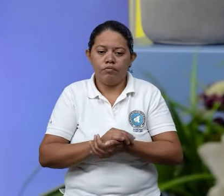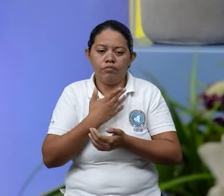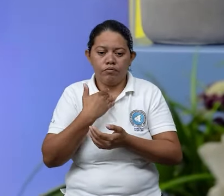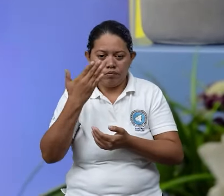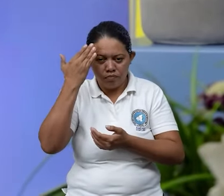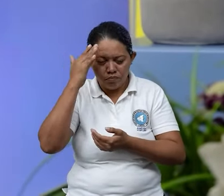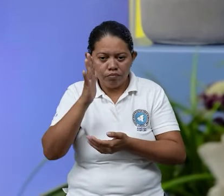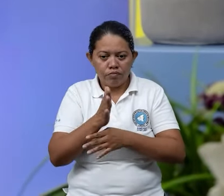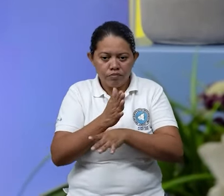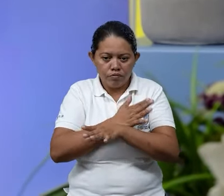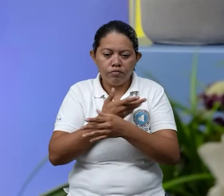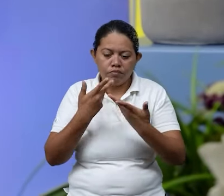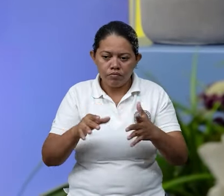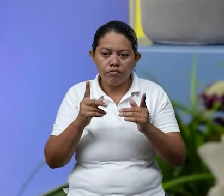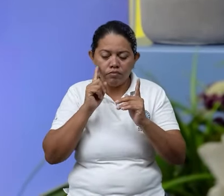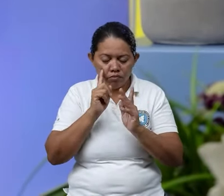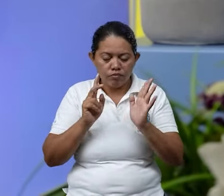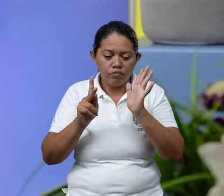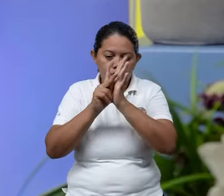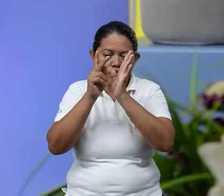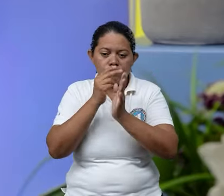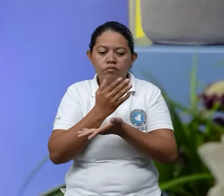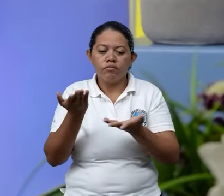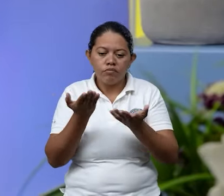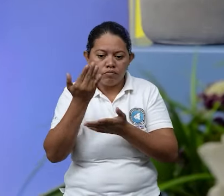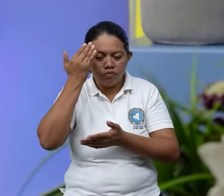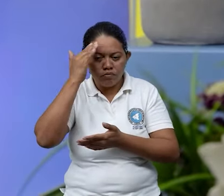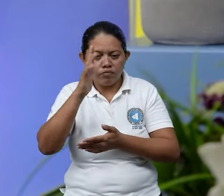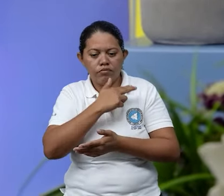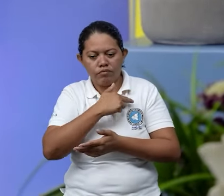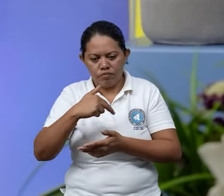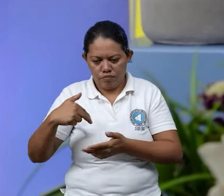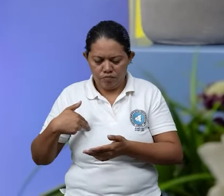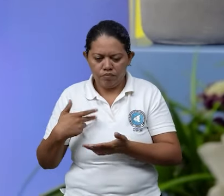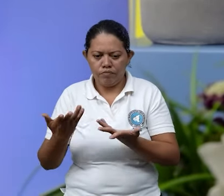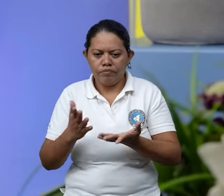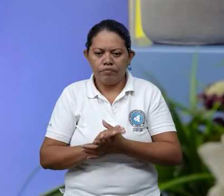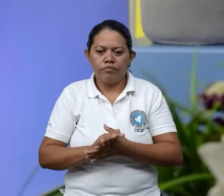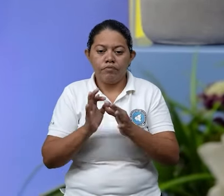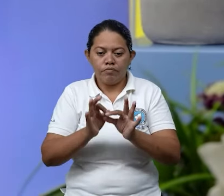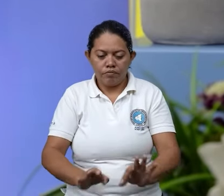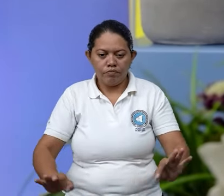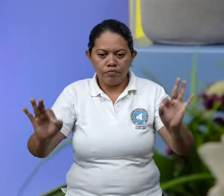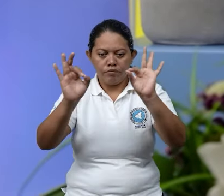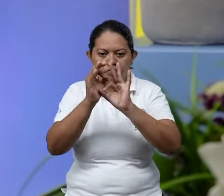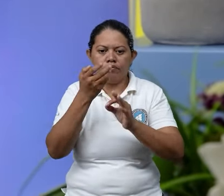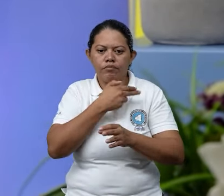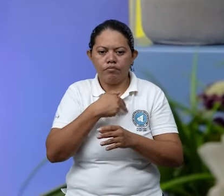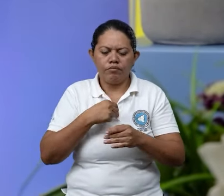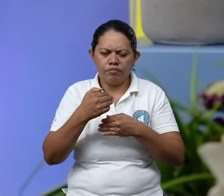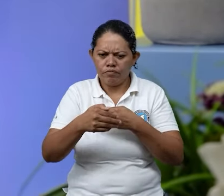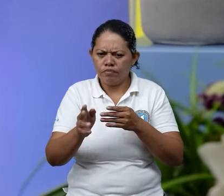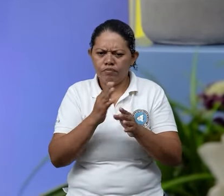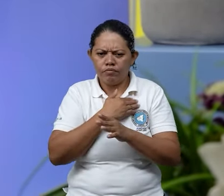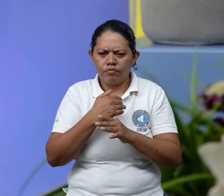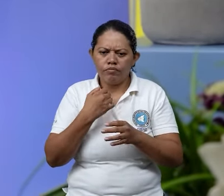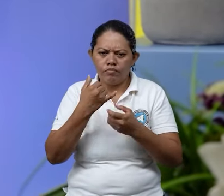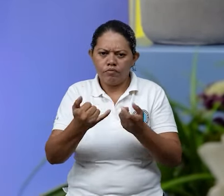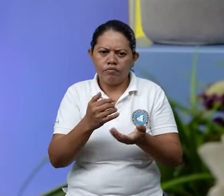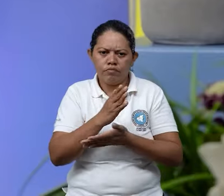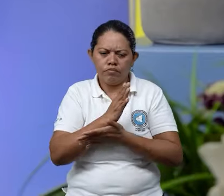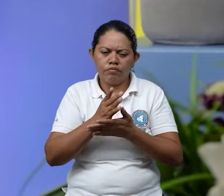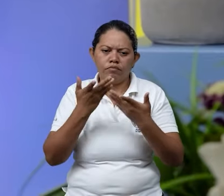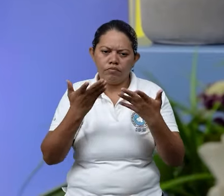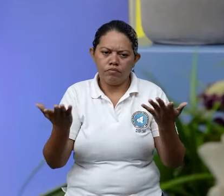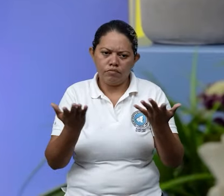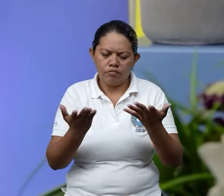Dar esa alerta temprana para poder saber qué hacer. Pero principalmente el último componente de los sistemas de